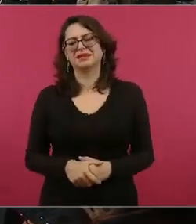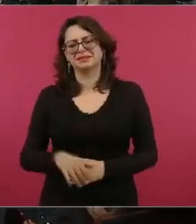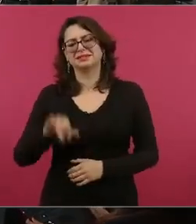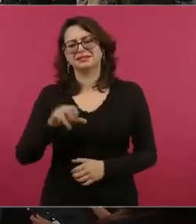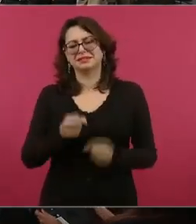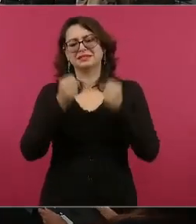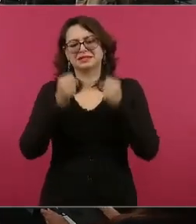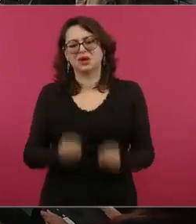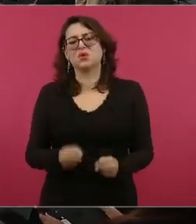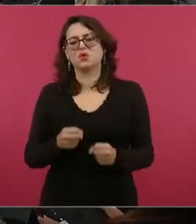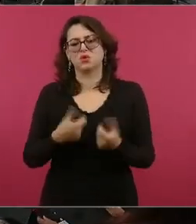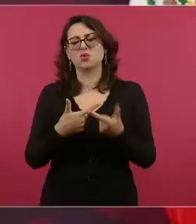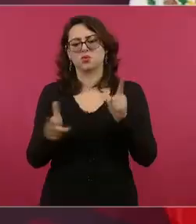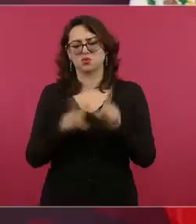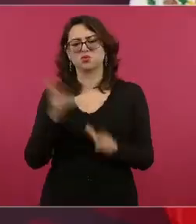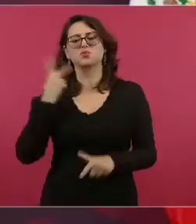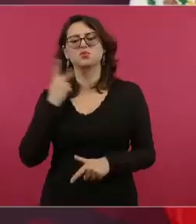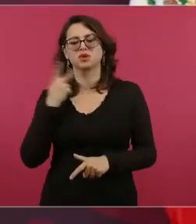A ver, ¿cuáles son?